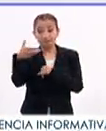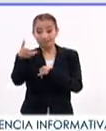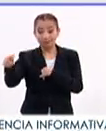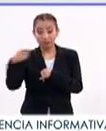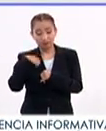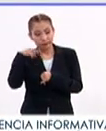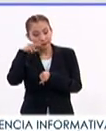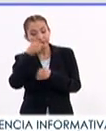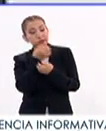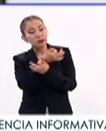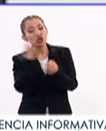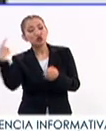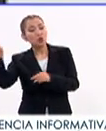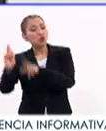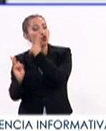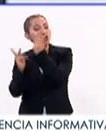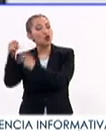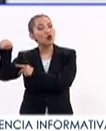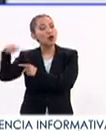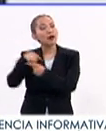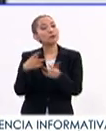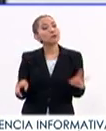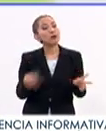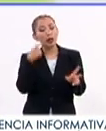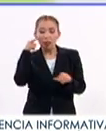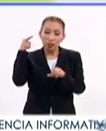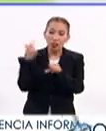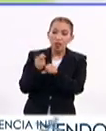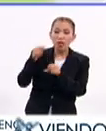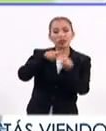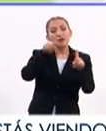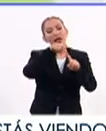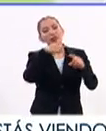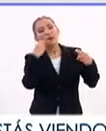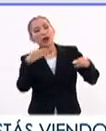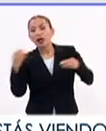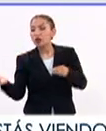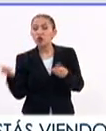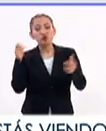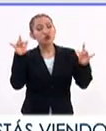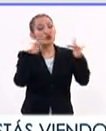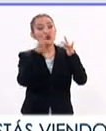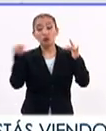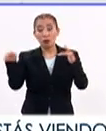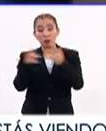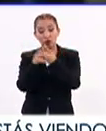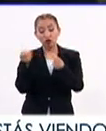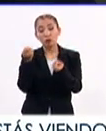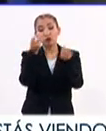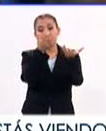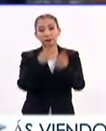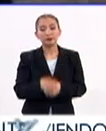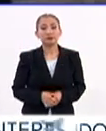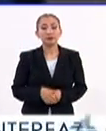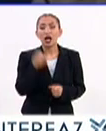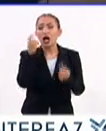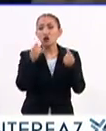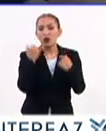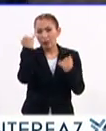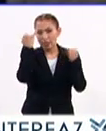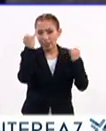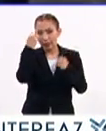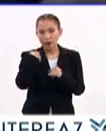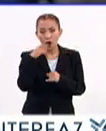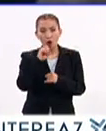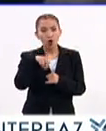campesinos pueden publicar la cosecha y de ahí podemos identificar distintos mercados a los cuales el producto puede ir. Algunas medidas